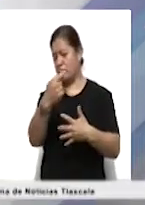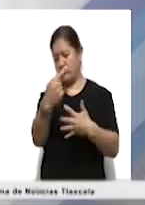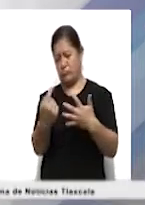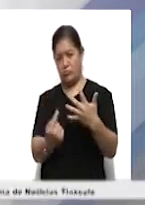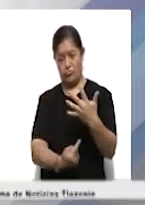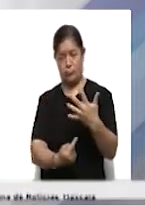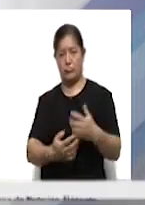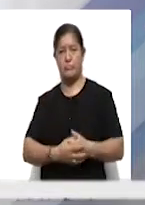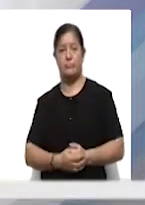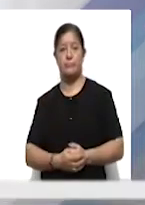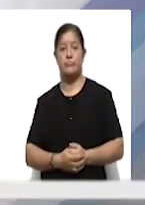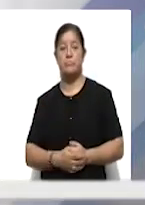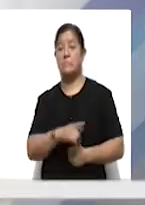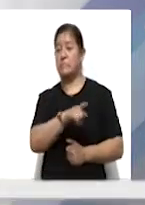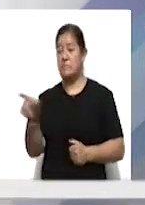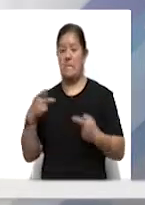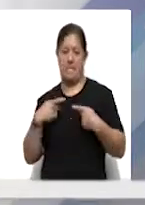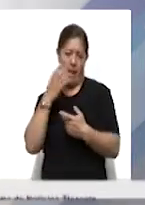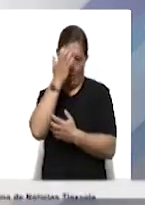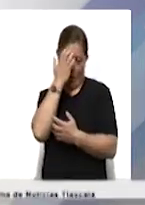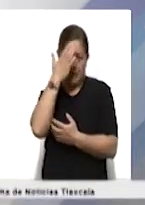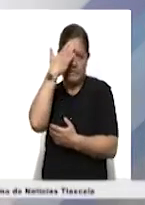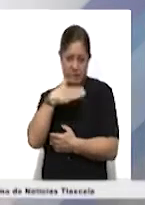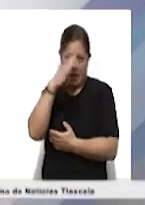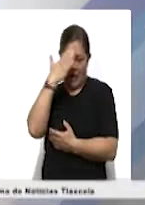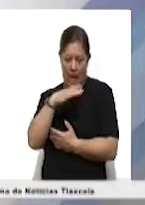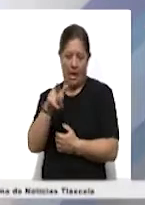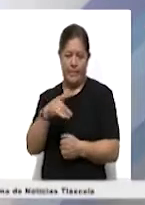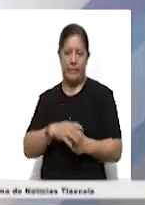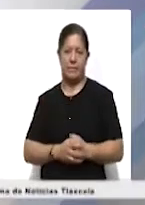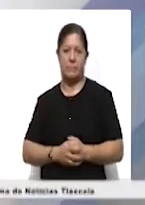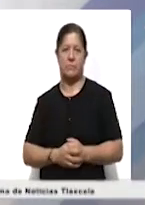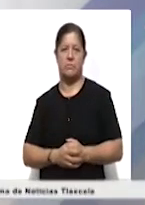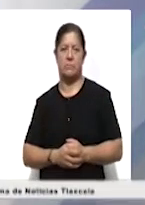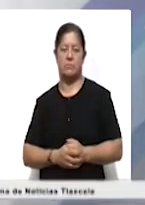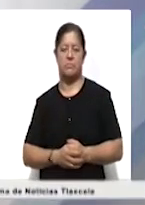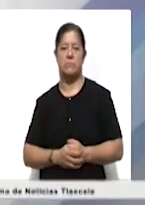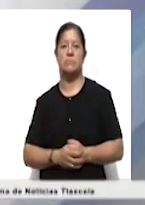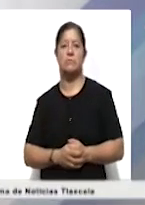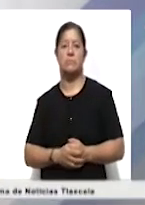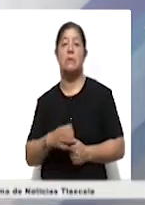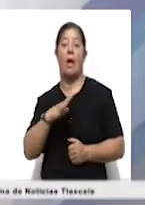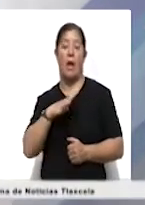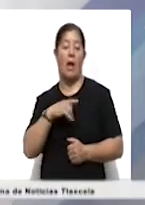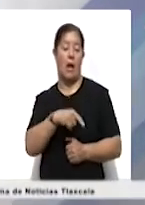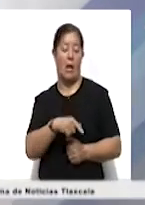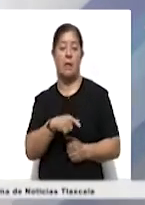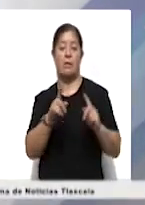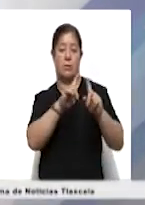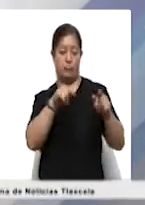los trámites que la ciudadanía conoce y que estamos habituados a ofrecer en nuestros módulos, ya es posible